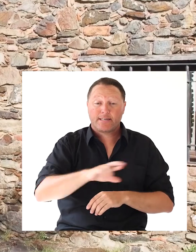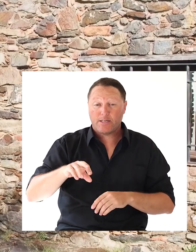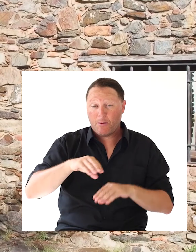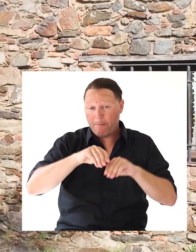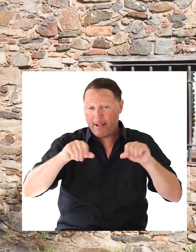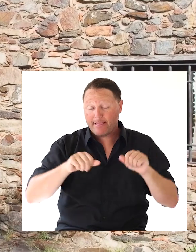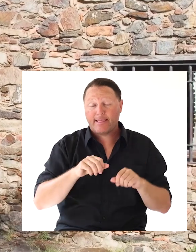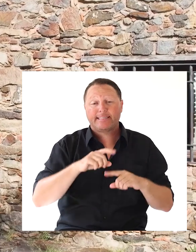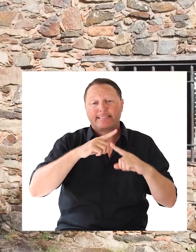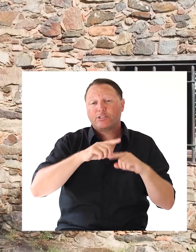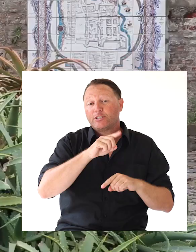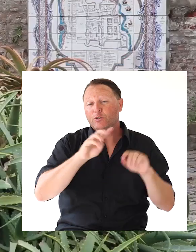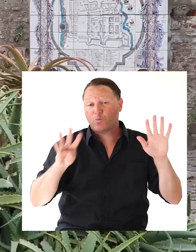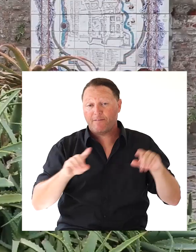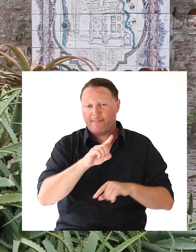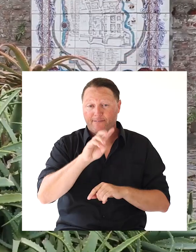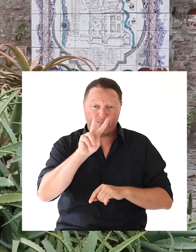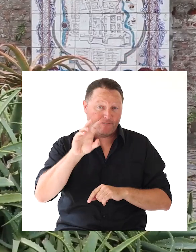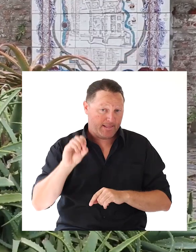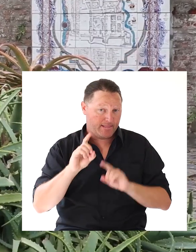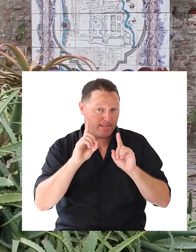XIX y XX